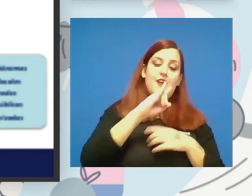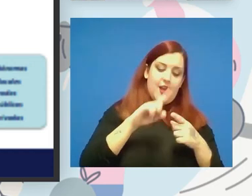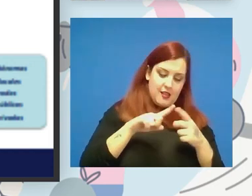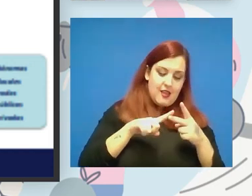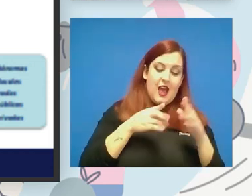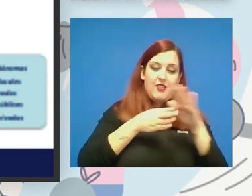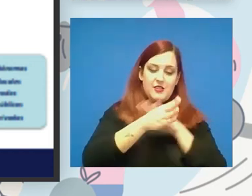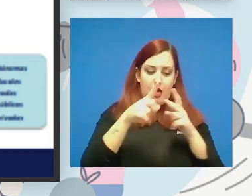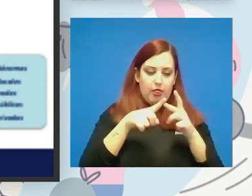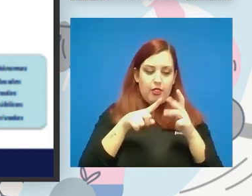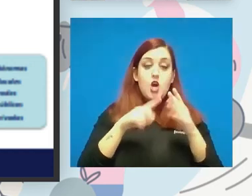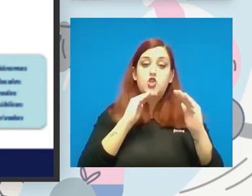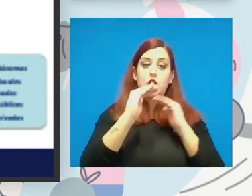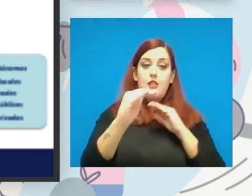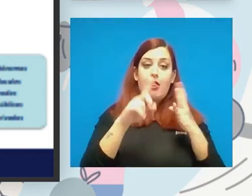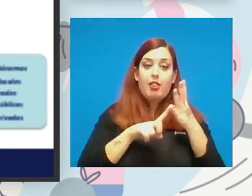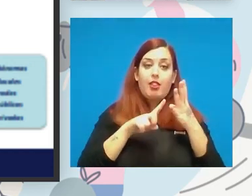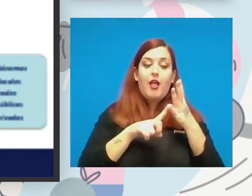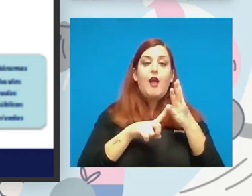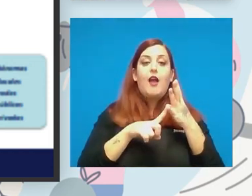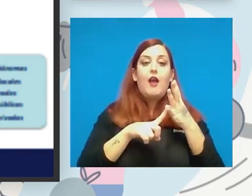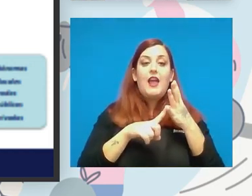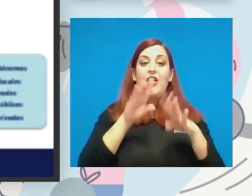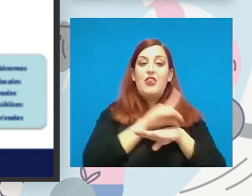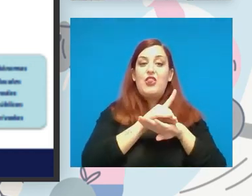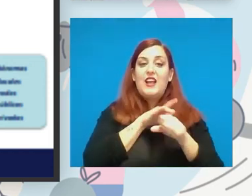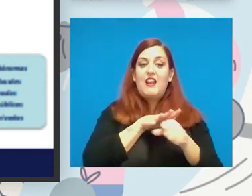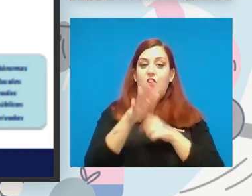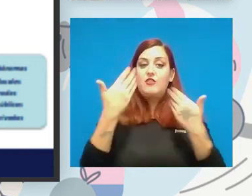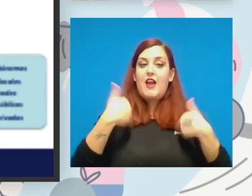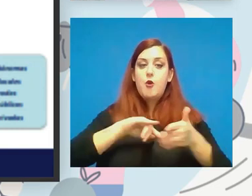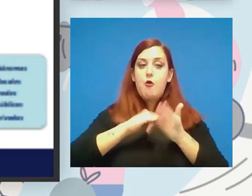sostenibilidad y digitalización ya hay desarrollado un plan director